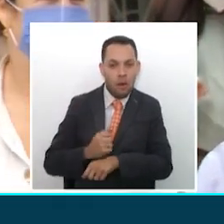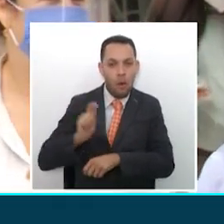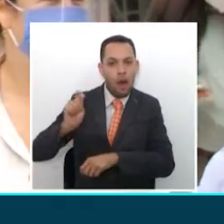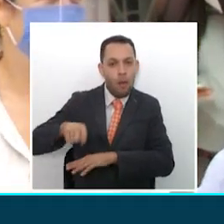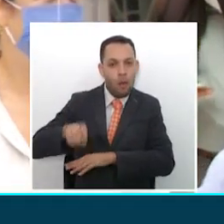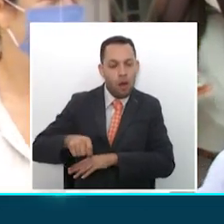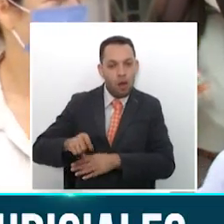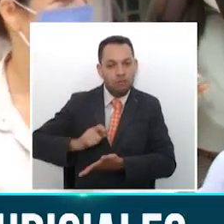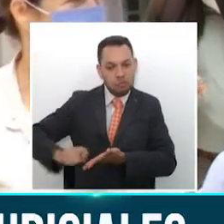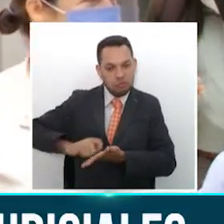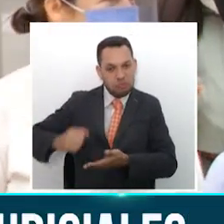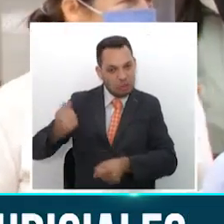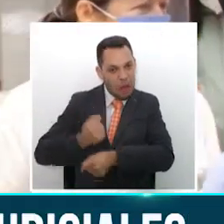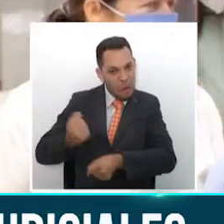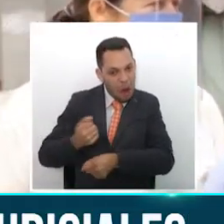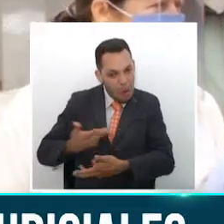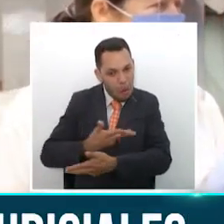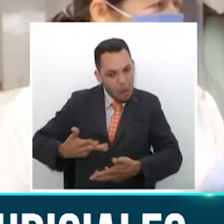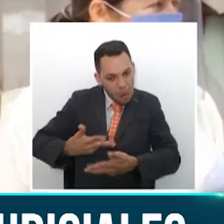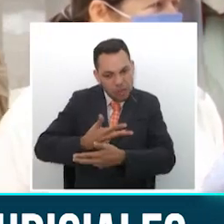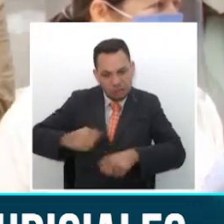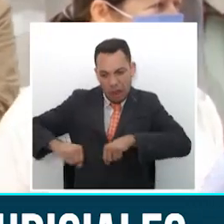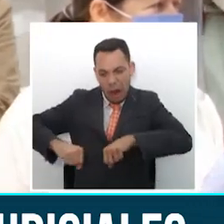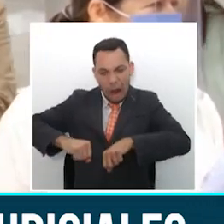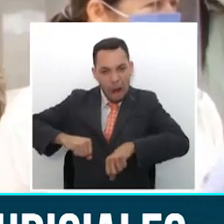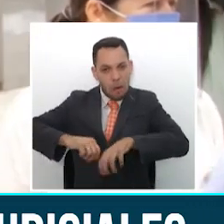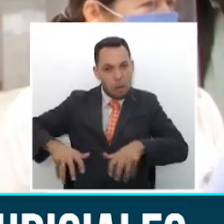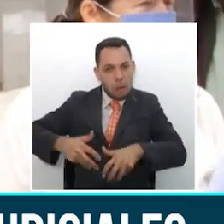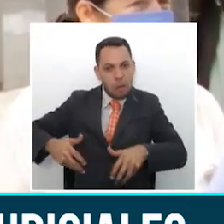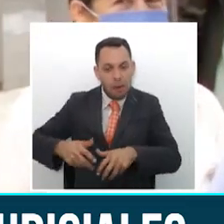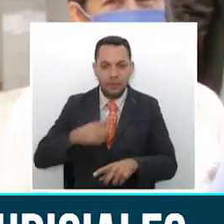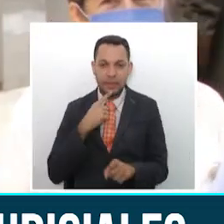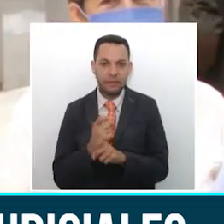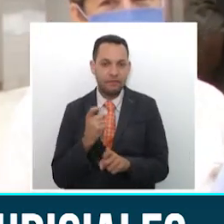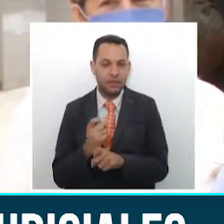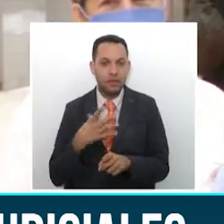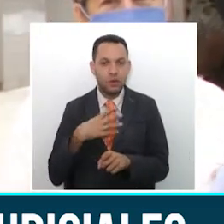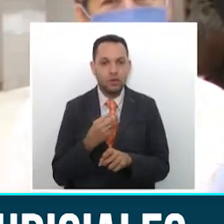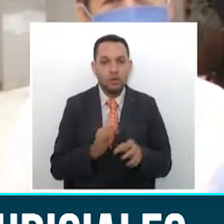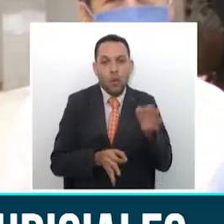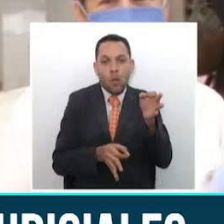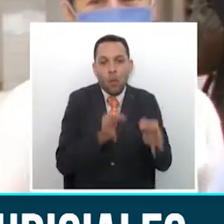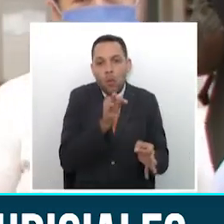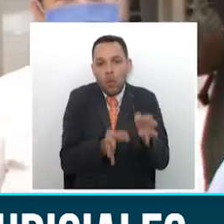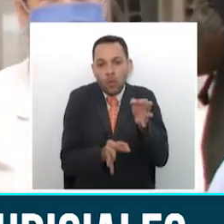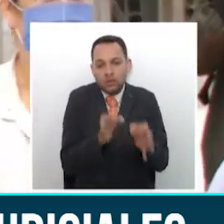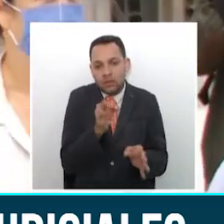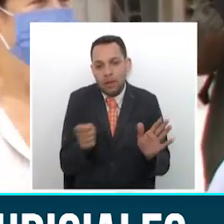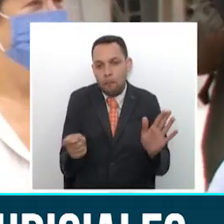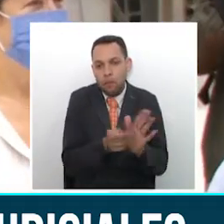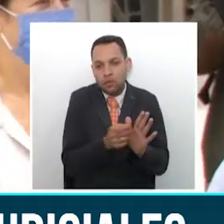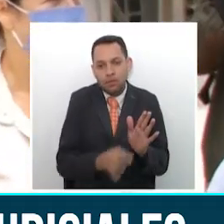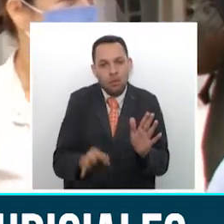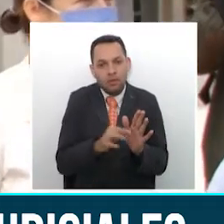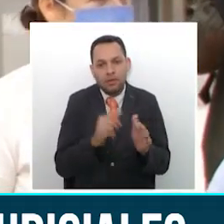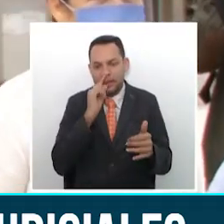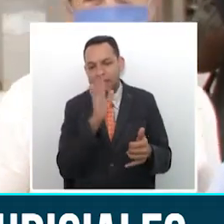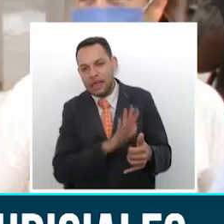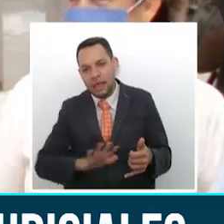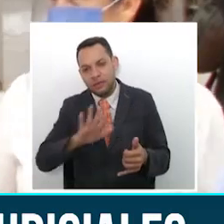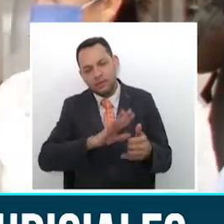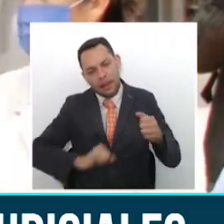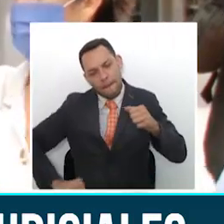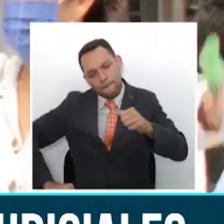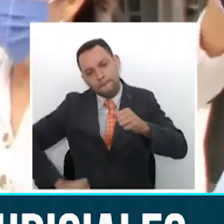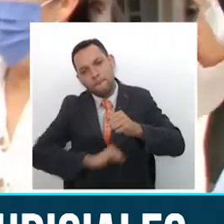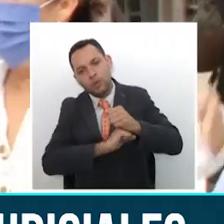el entendido que la justicia es una herramienta fundamental en la vida nacional y en la vida de